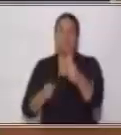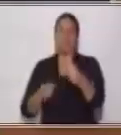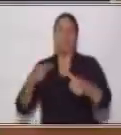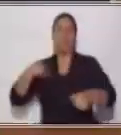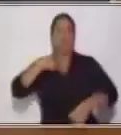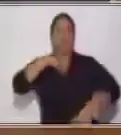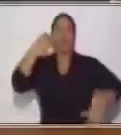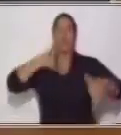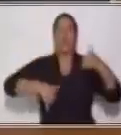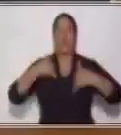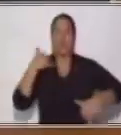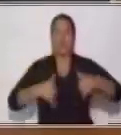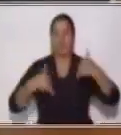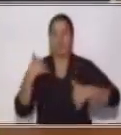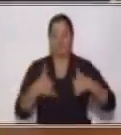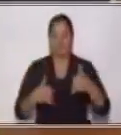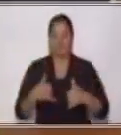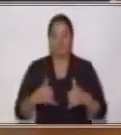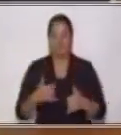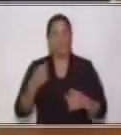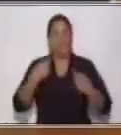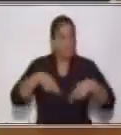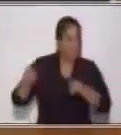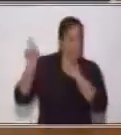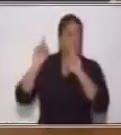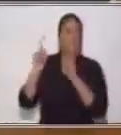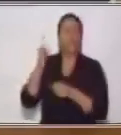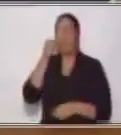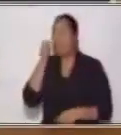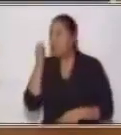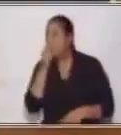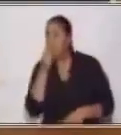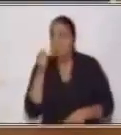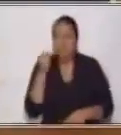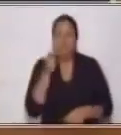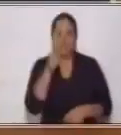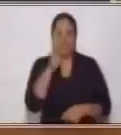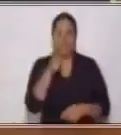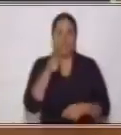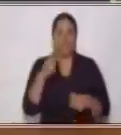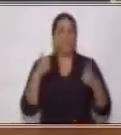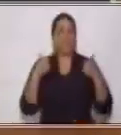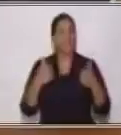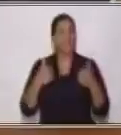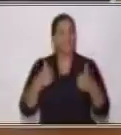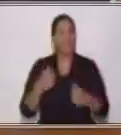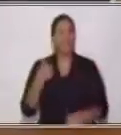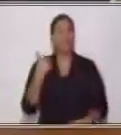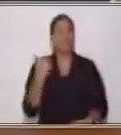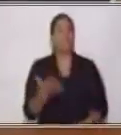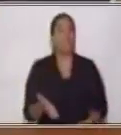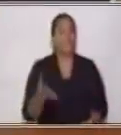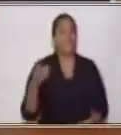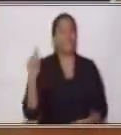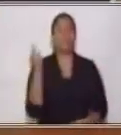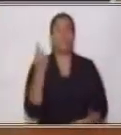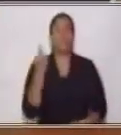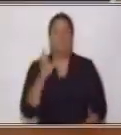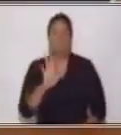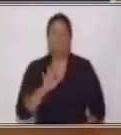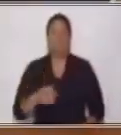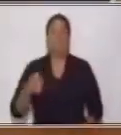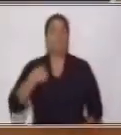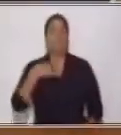siguen? ¿Vamos a jugar al detective? Bueno, muy bien. Fíjense lo que vamos a hacer primero. Yo tengo aquí unas